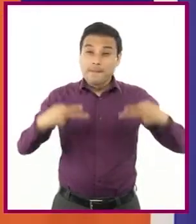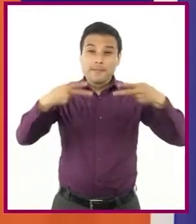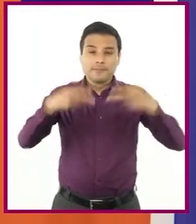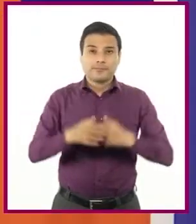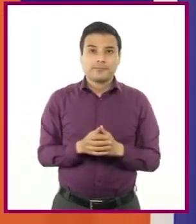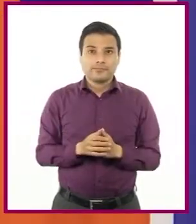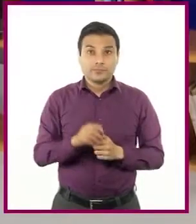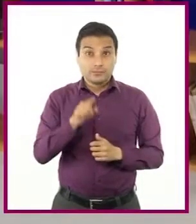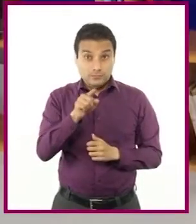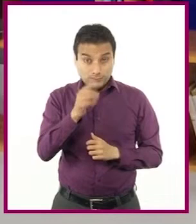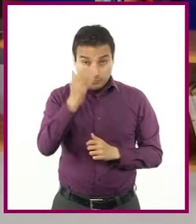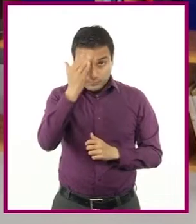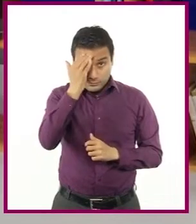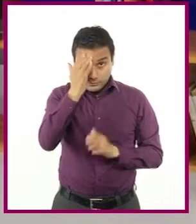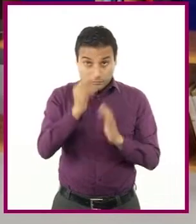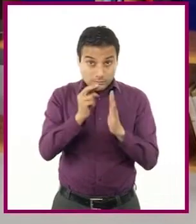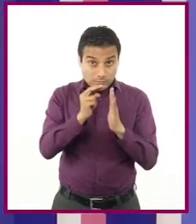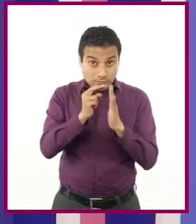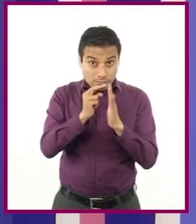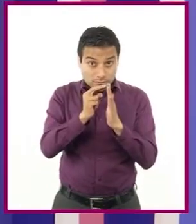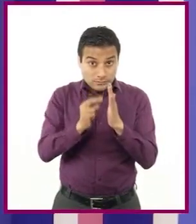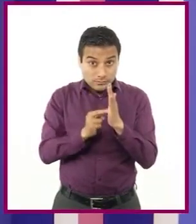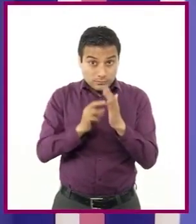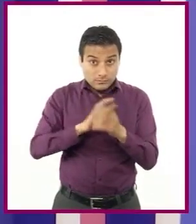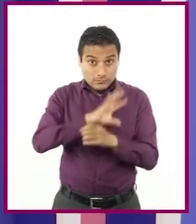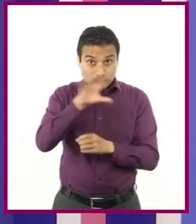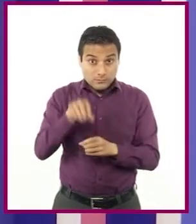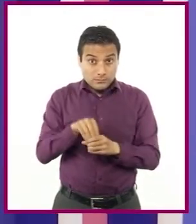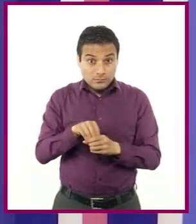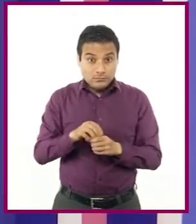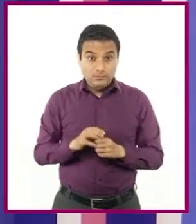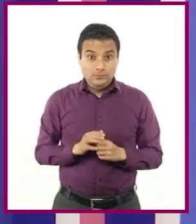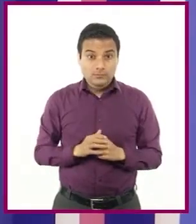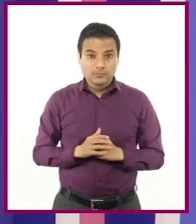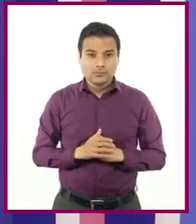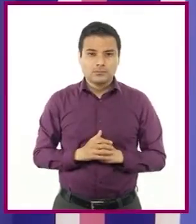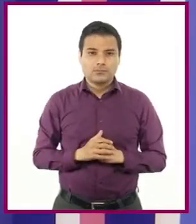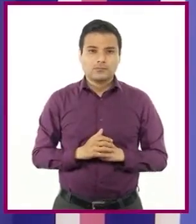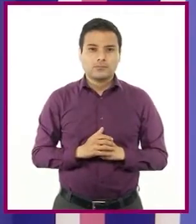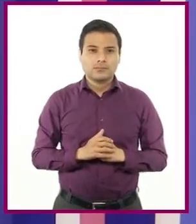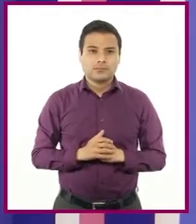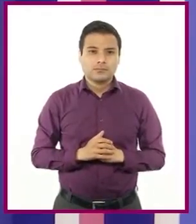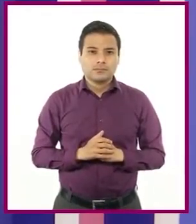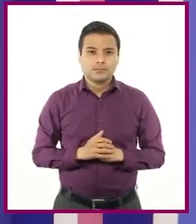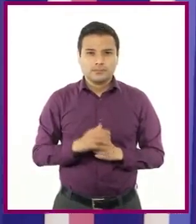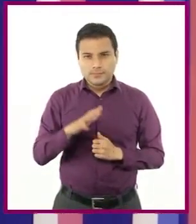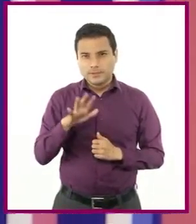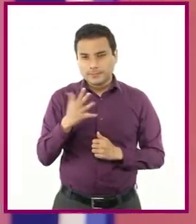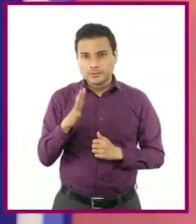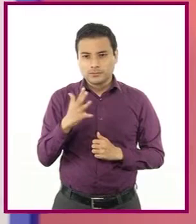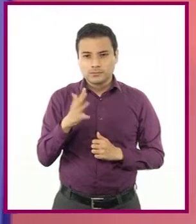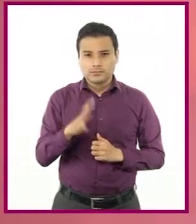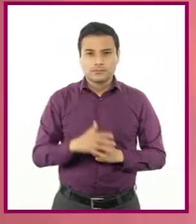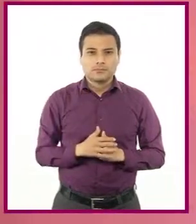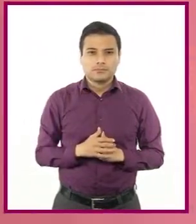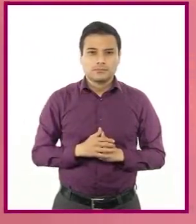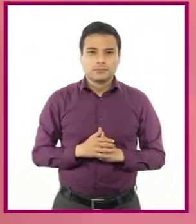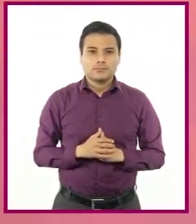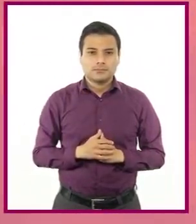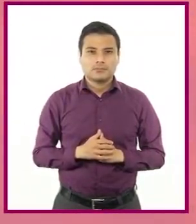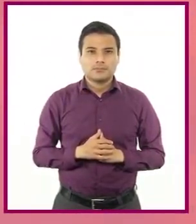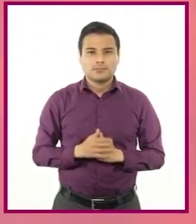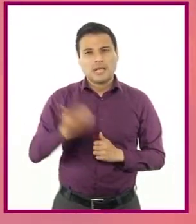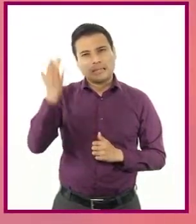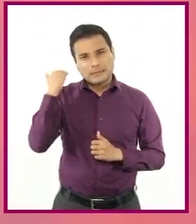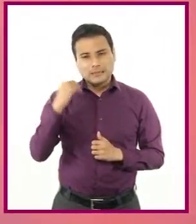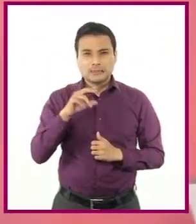sabías todas las reglas del juego? Ah, pues mire, más o menos. Al principio no.